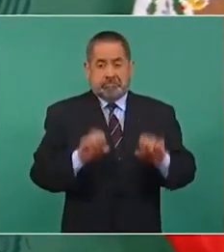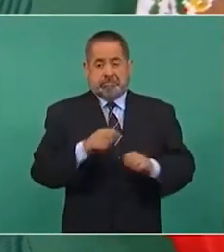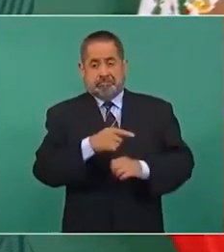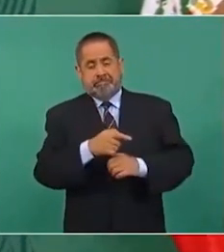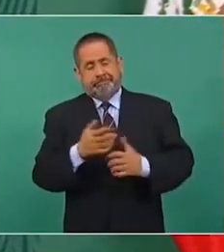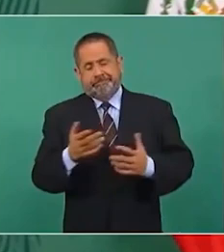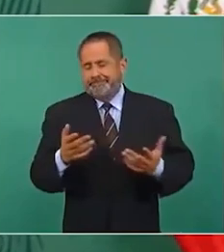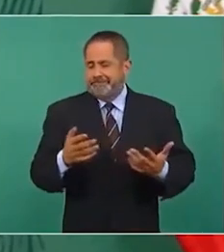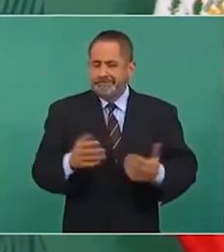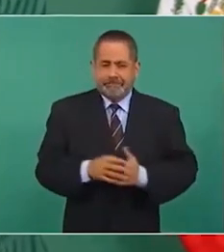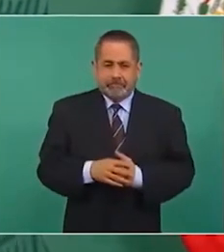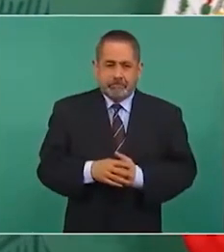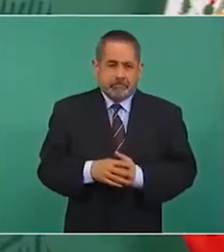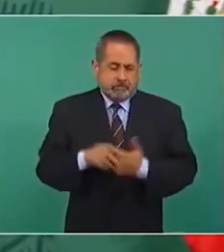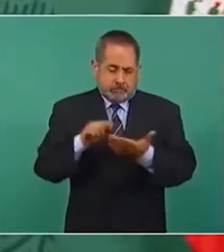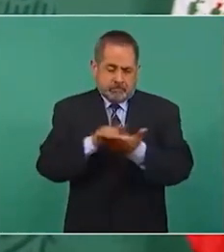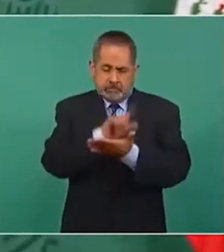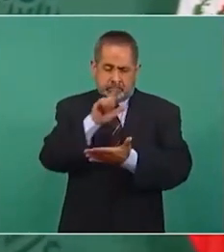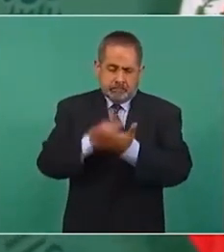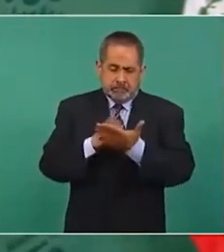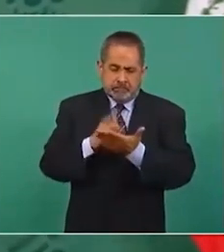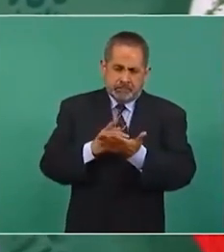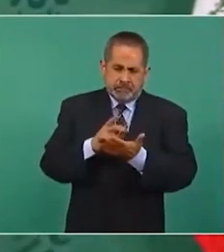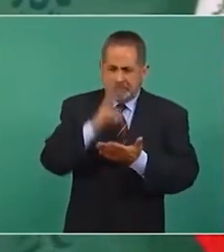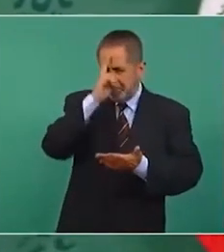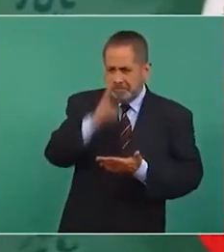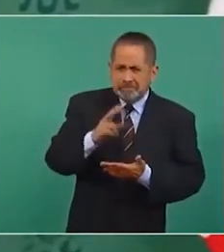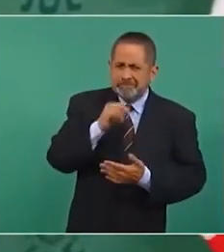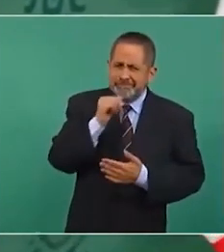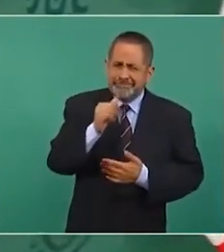Aunque legalmente lo pueda hacer,